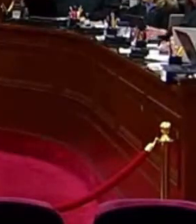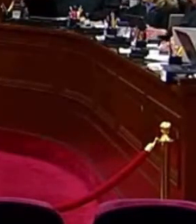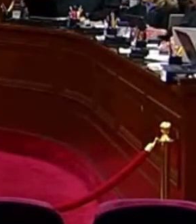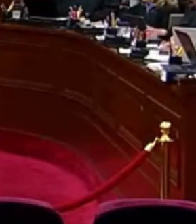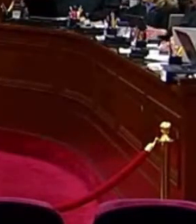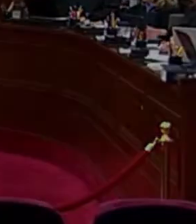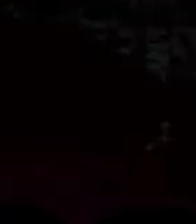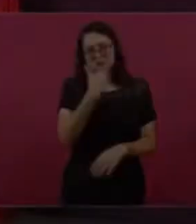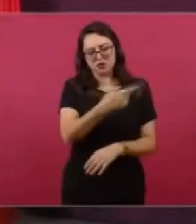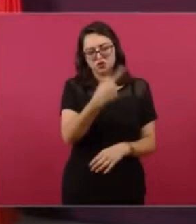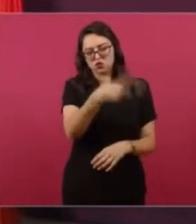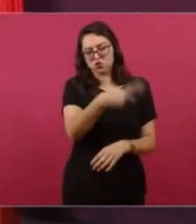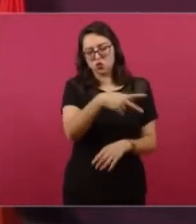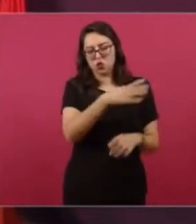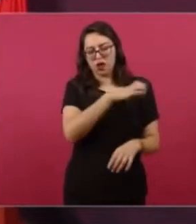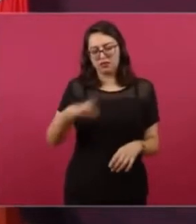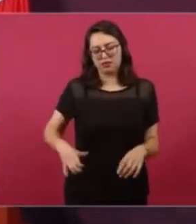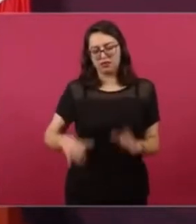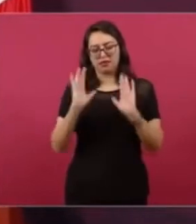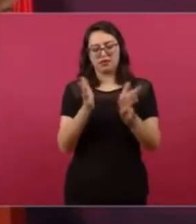disminuidas durante su encargo.